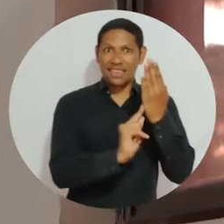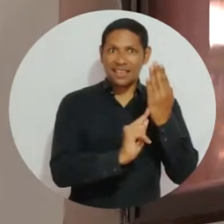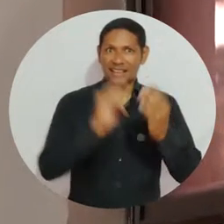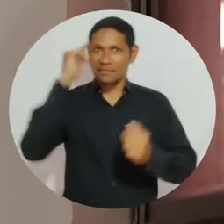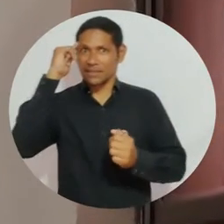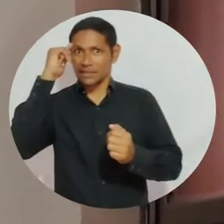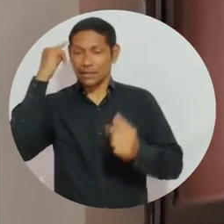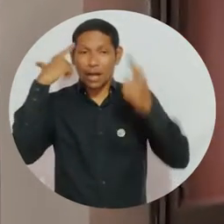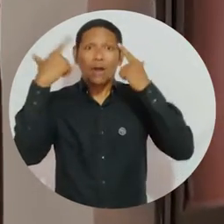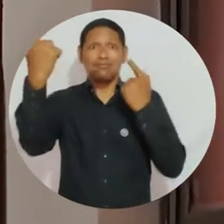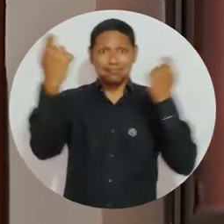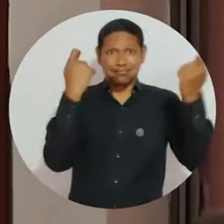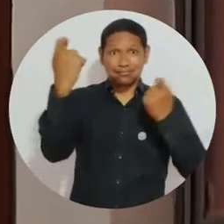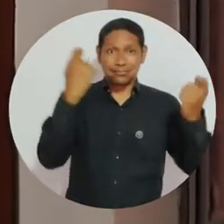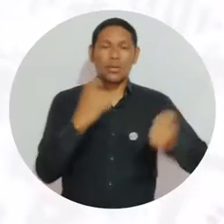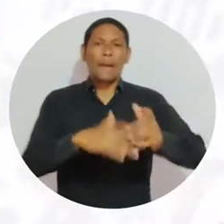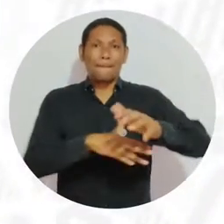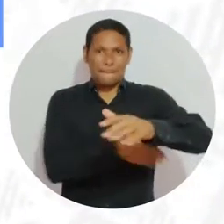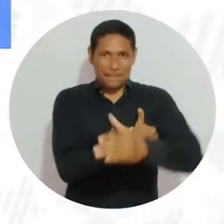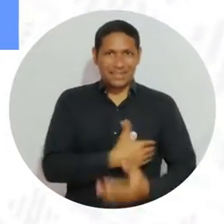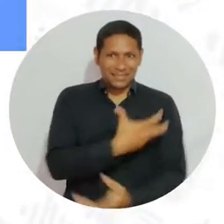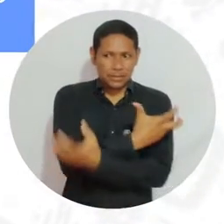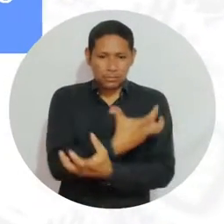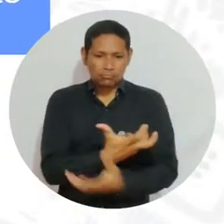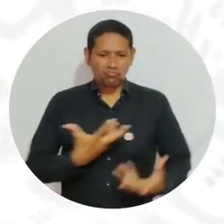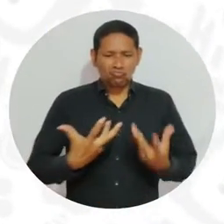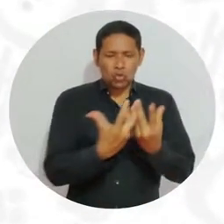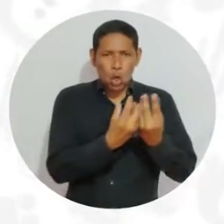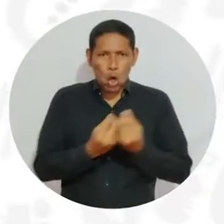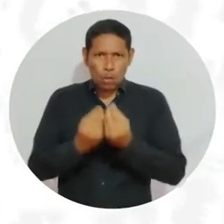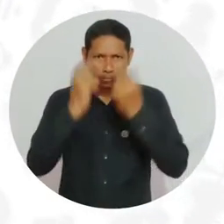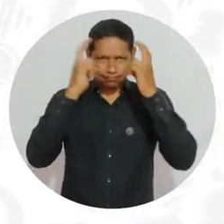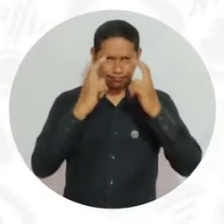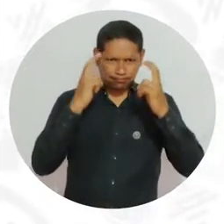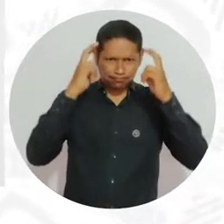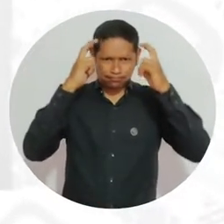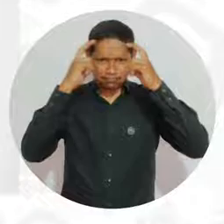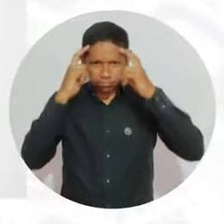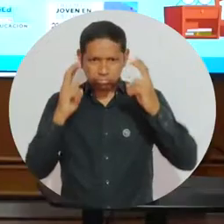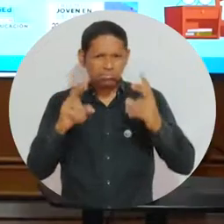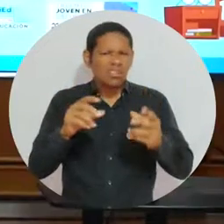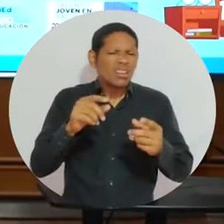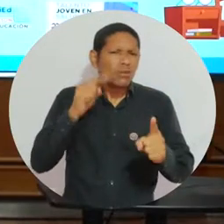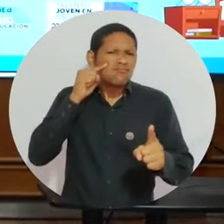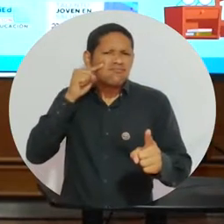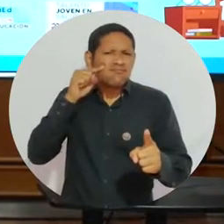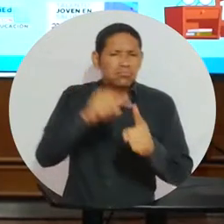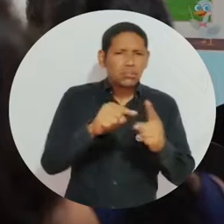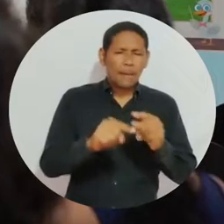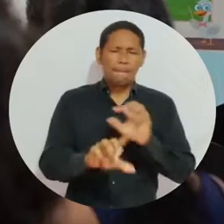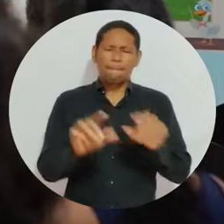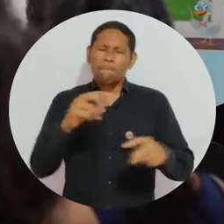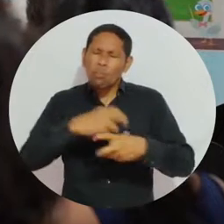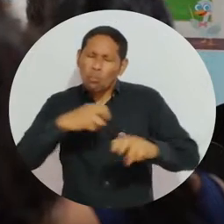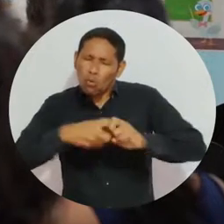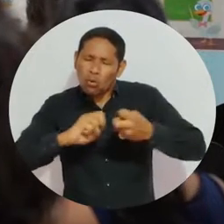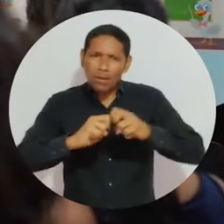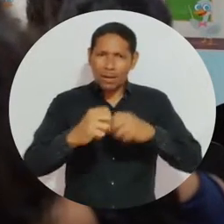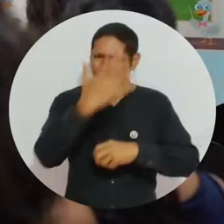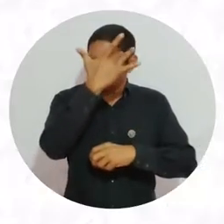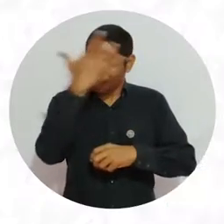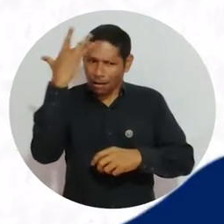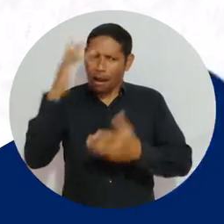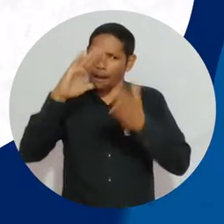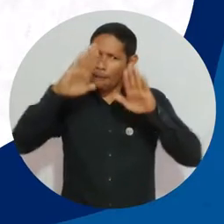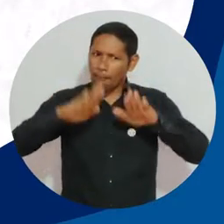Digitalmente es la estrategia apoyada por MinCiencias y el Grupo Cognición y Educación que busca mitigar problemáticas de salud